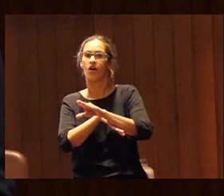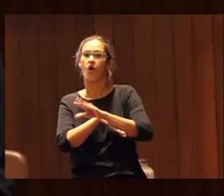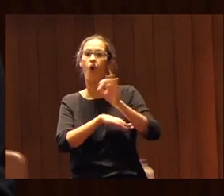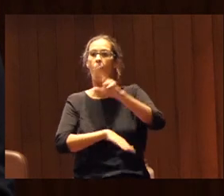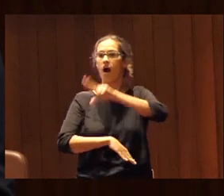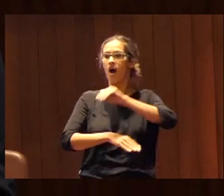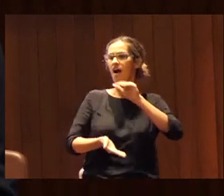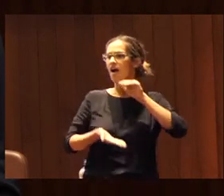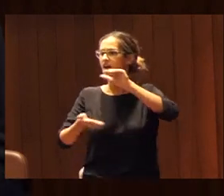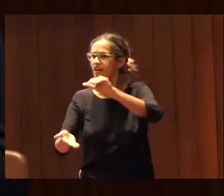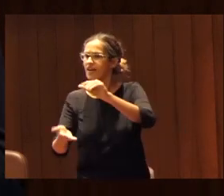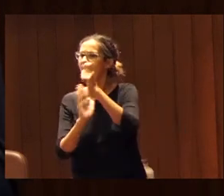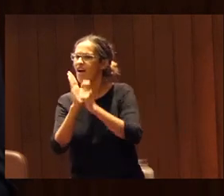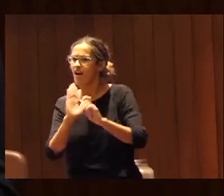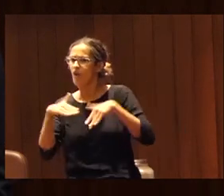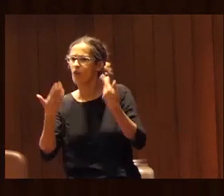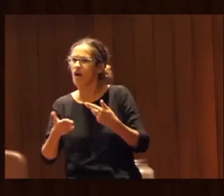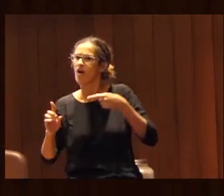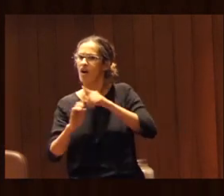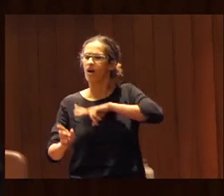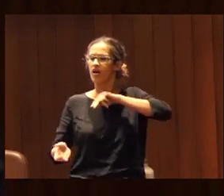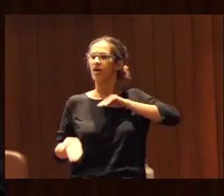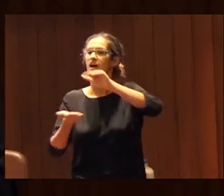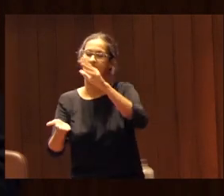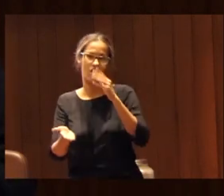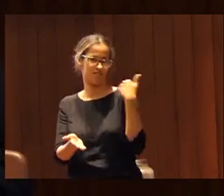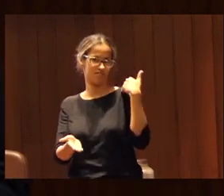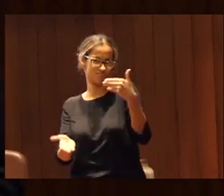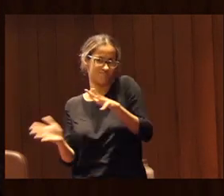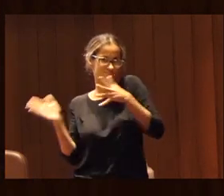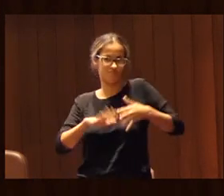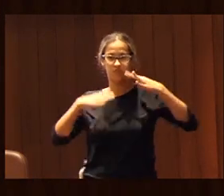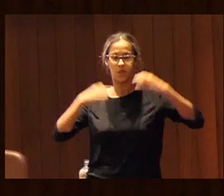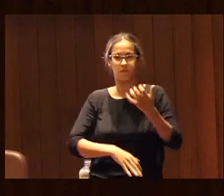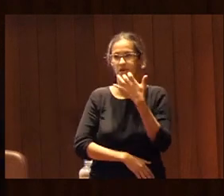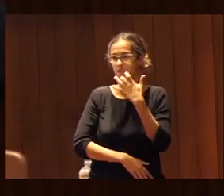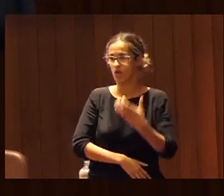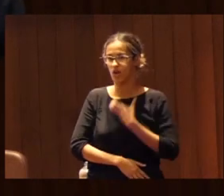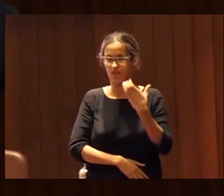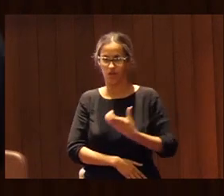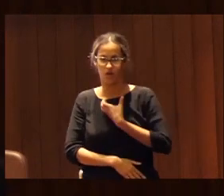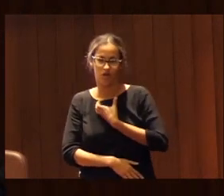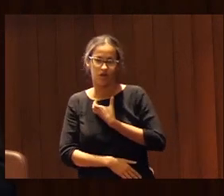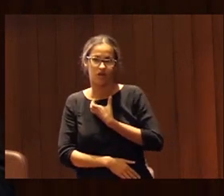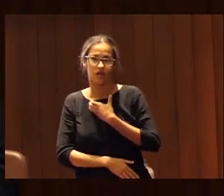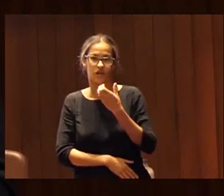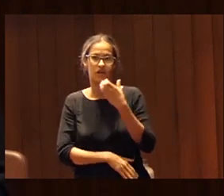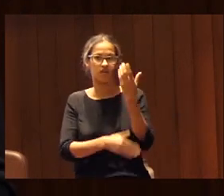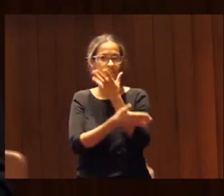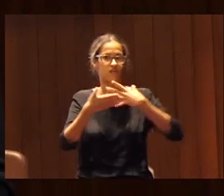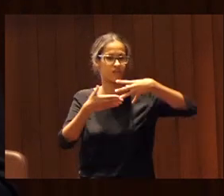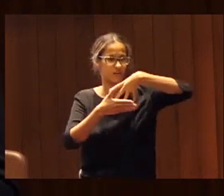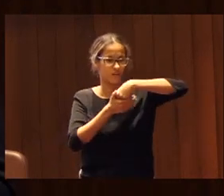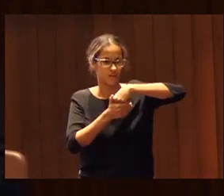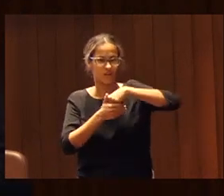qué criterios esto ya se está aplicando un ejemplo en un ayuntamiento donde tienen el euskera y